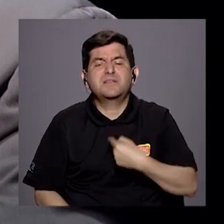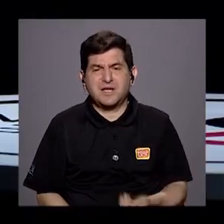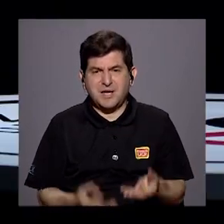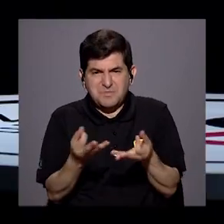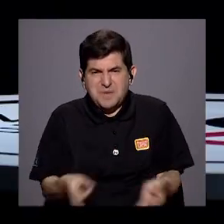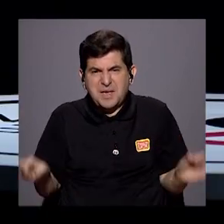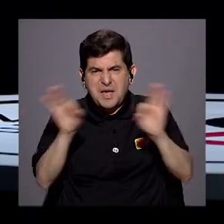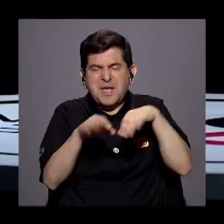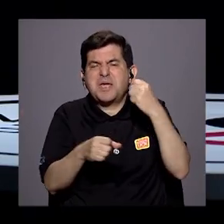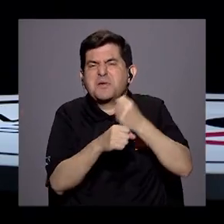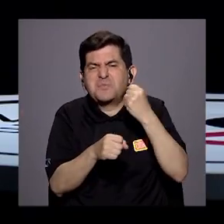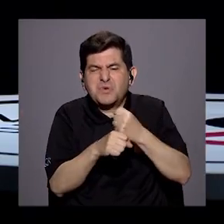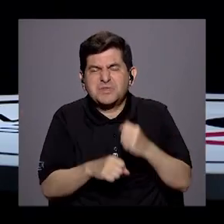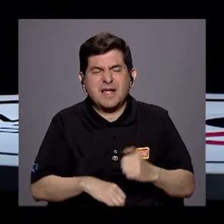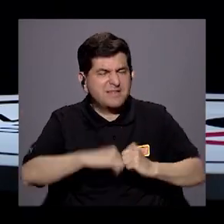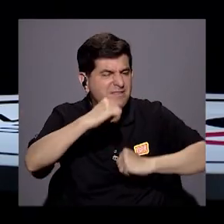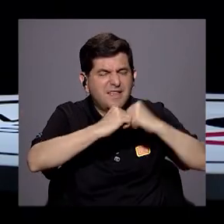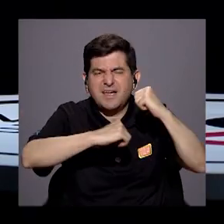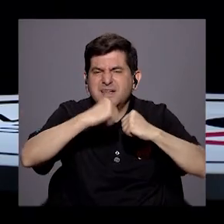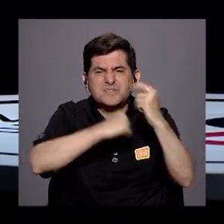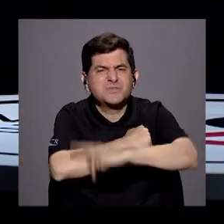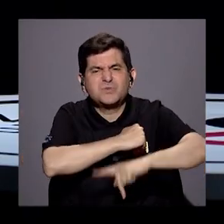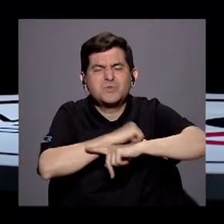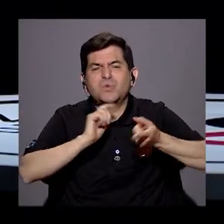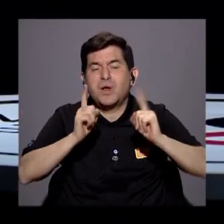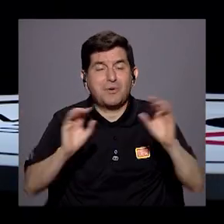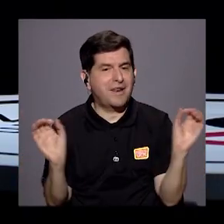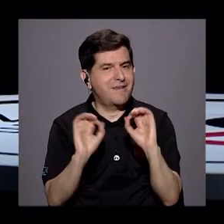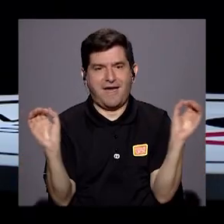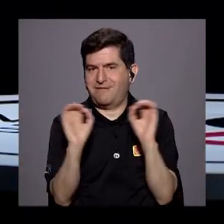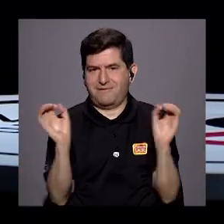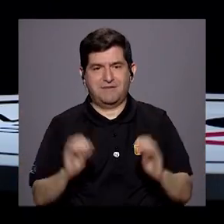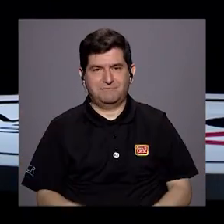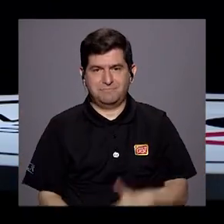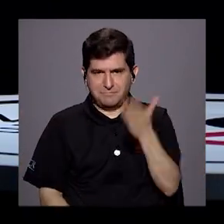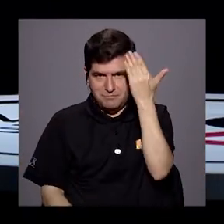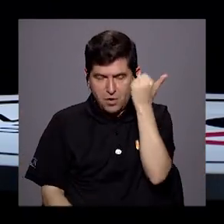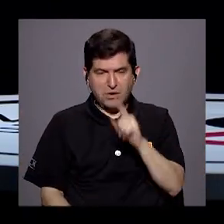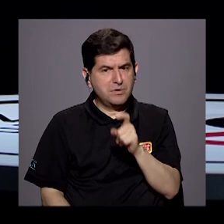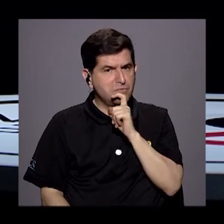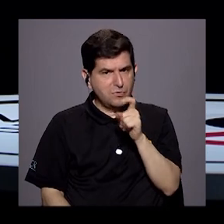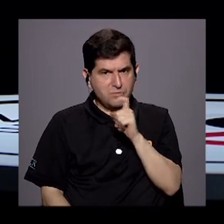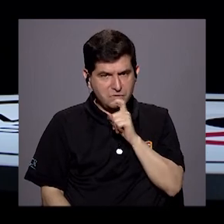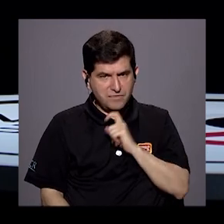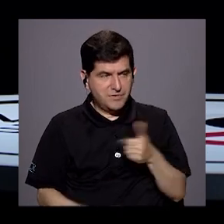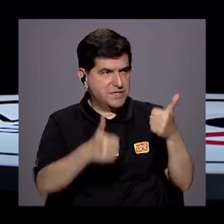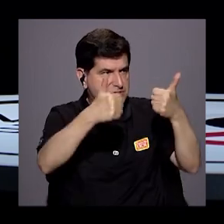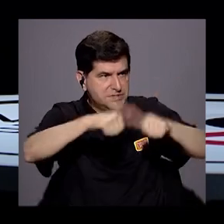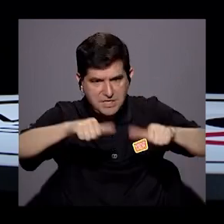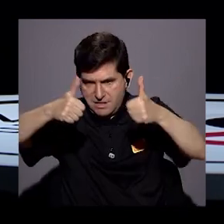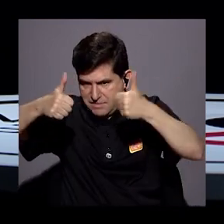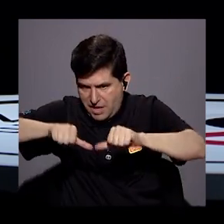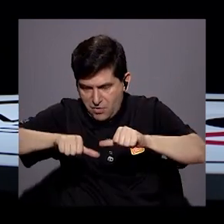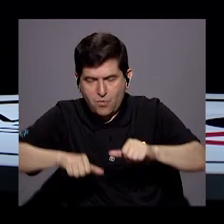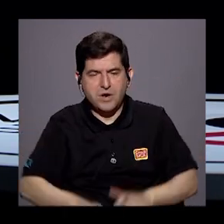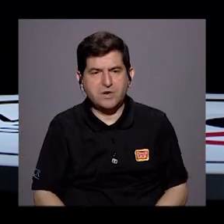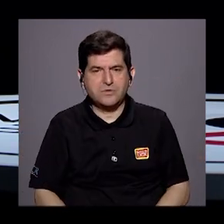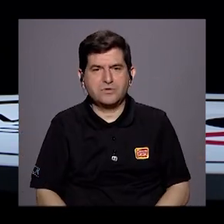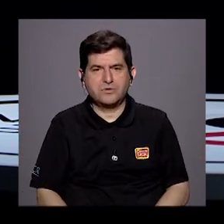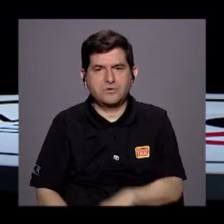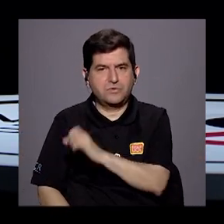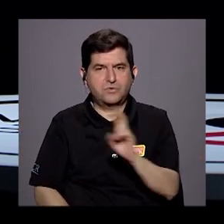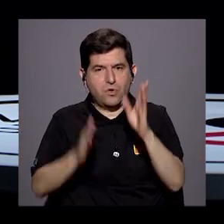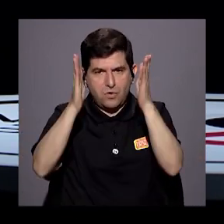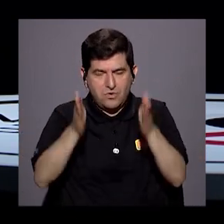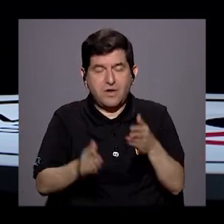trascendental se ha hecho en materia de infraestructura en el país. Ninguna. ¿Por qué? Porque es muy difícil poner de acuerdo. El costarricense